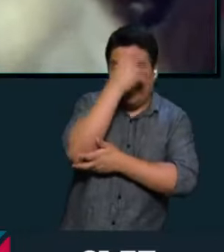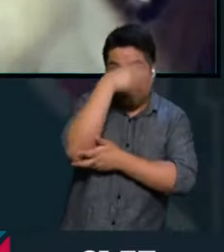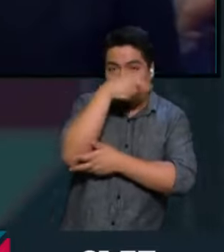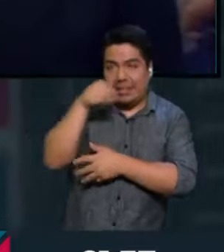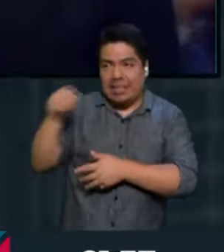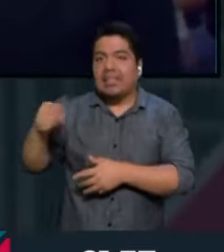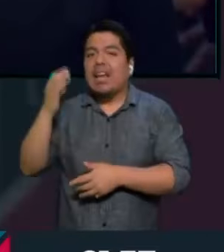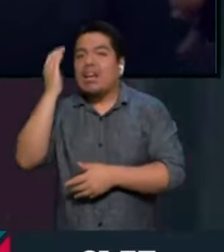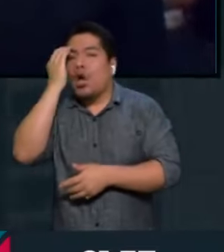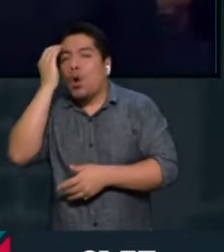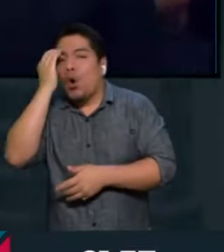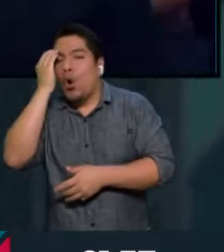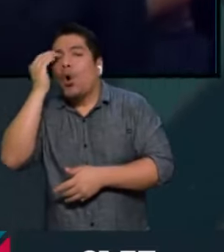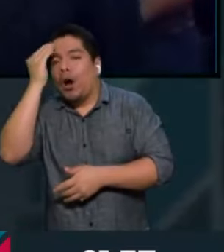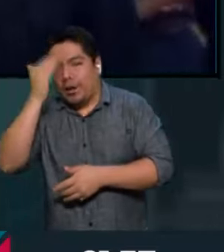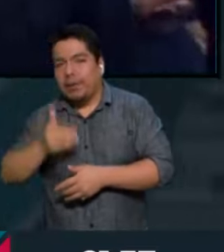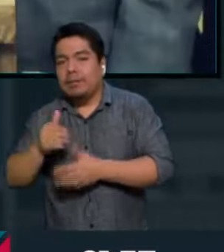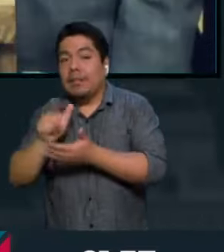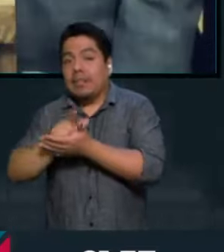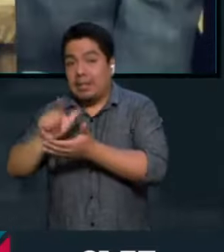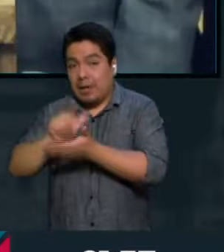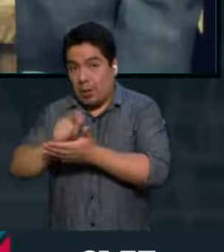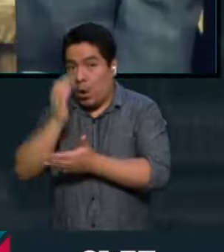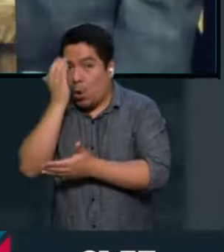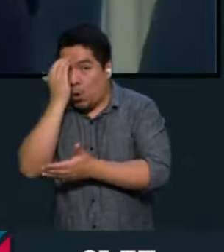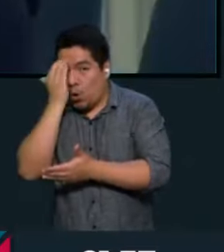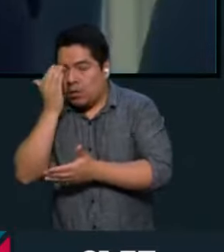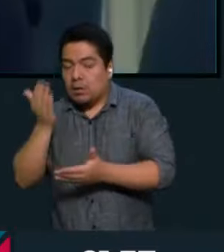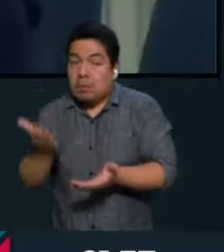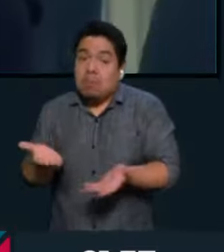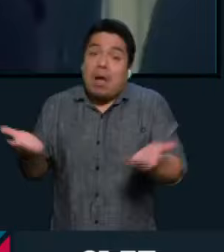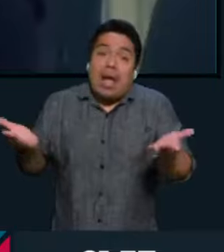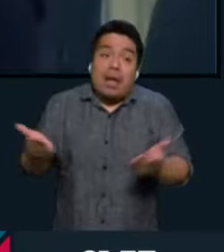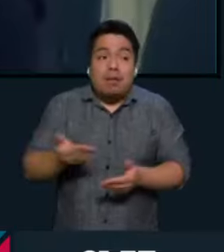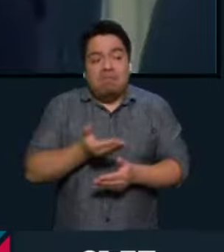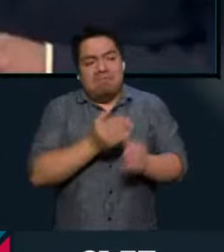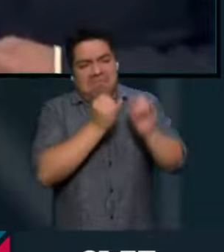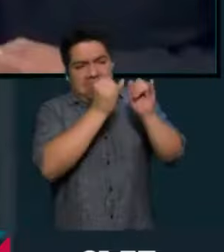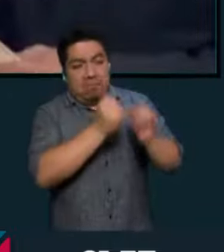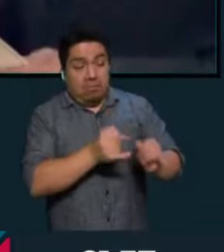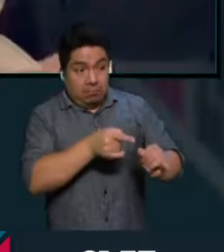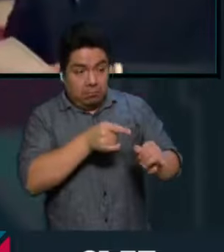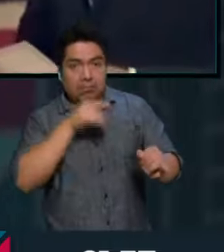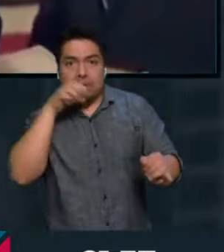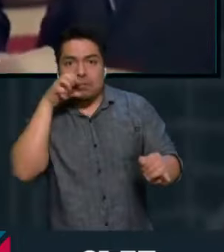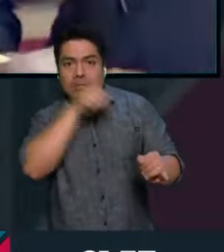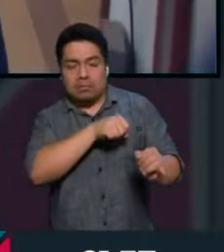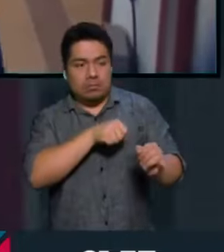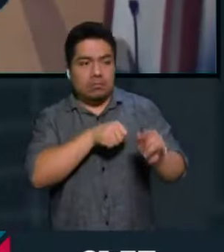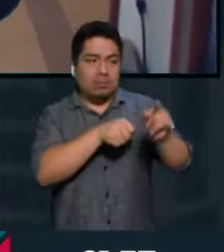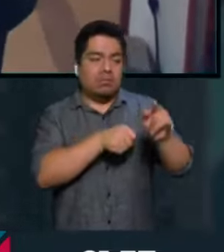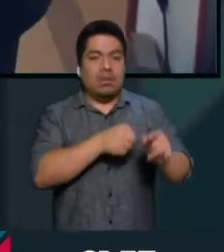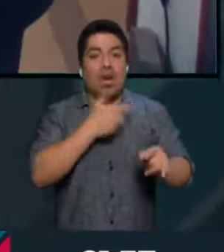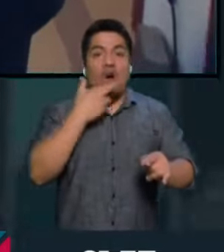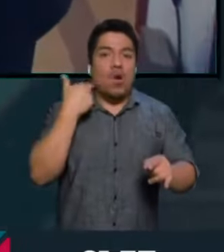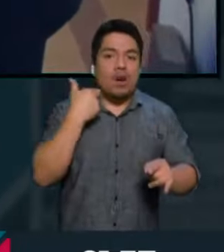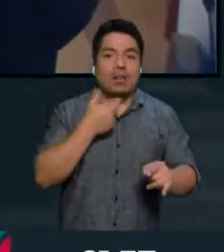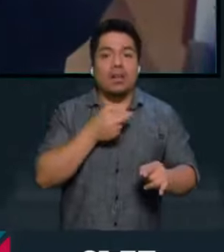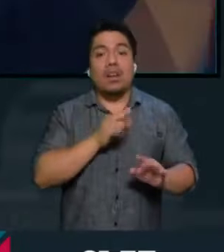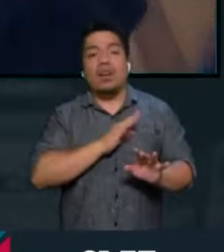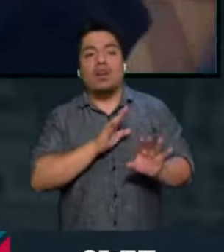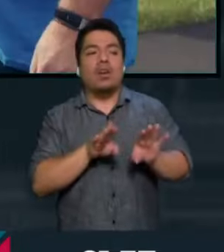conocedora del tema de las leyes y diciendo, bueno, pues este tiene perfil criminal, pero digamos, no nada más de dicho,